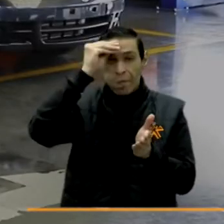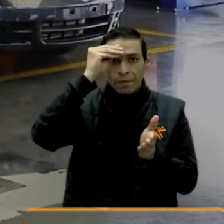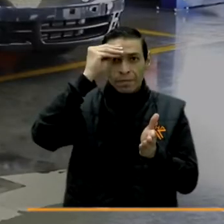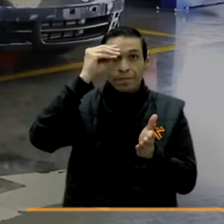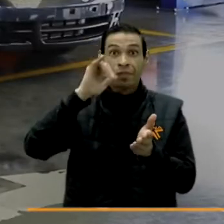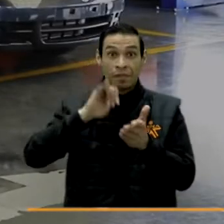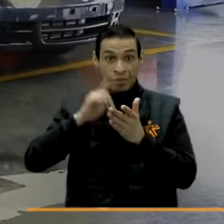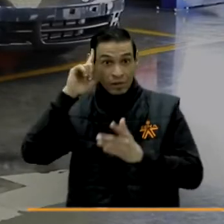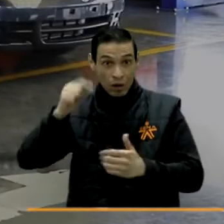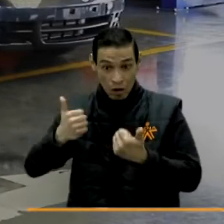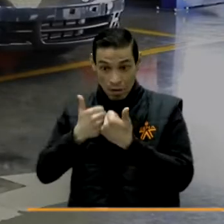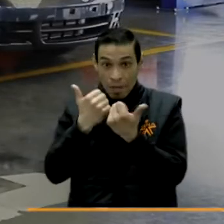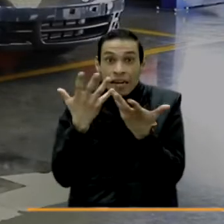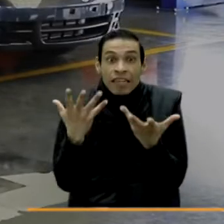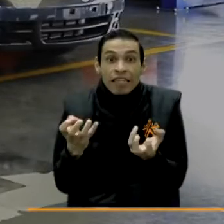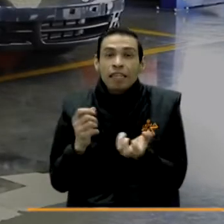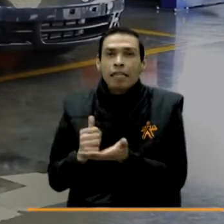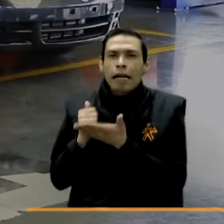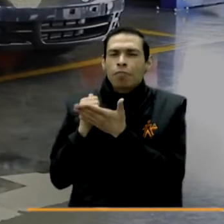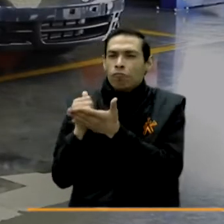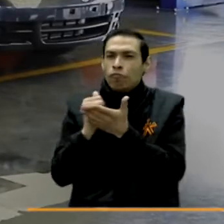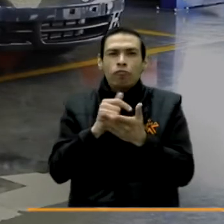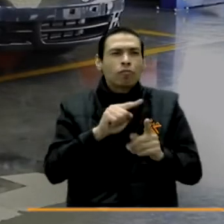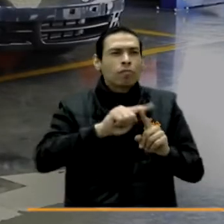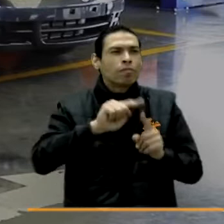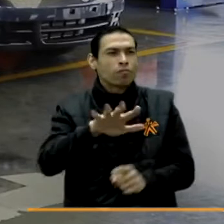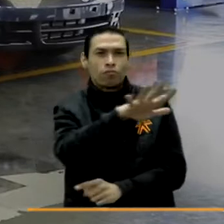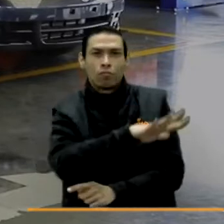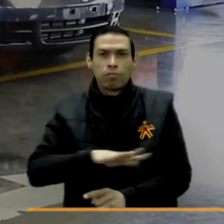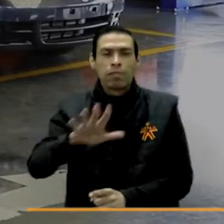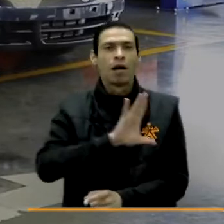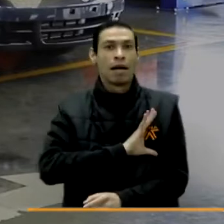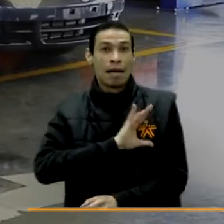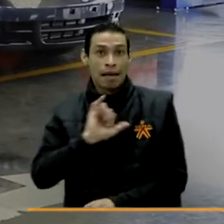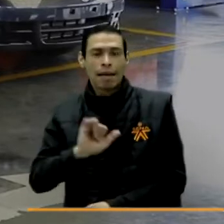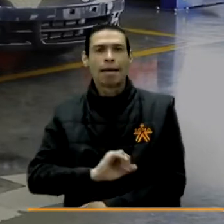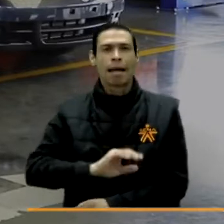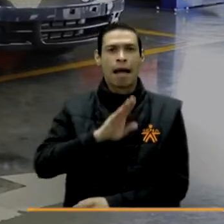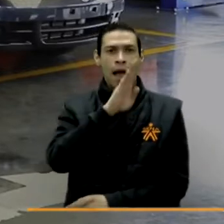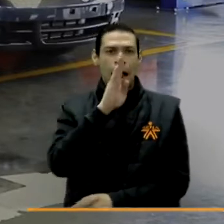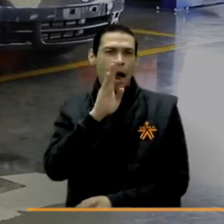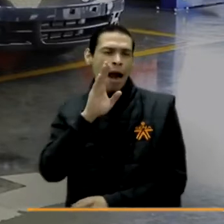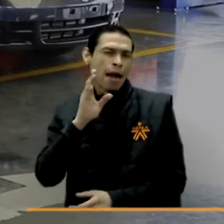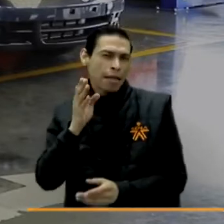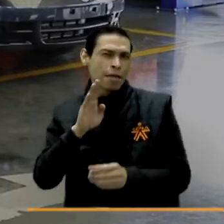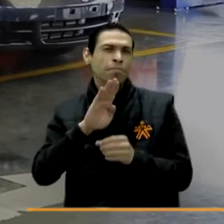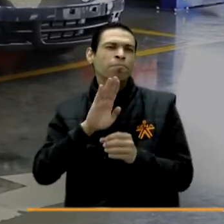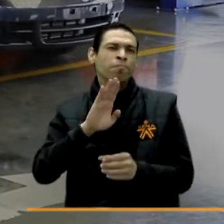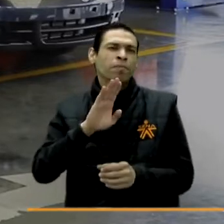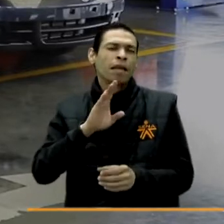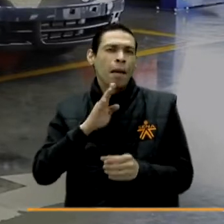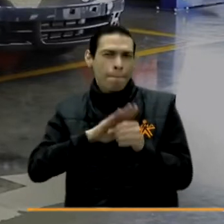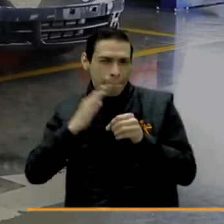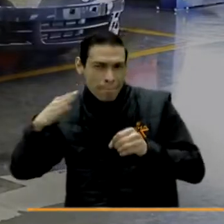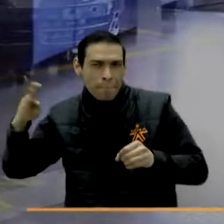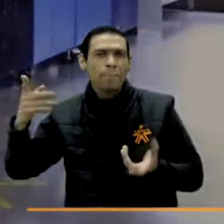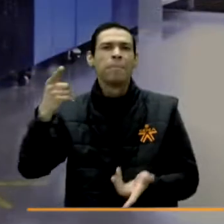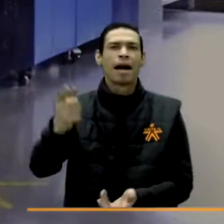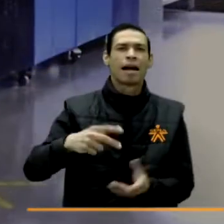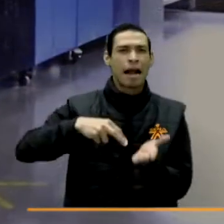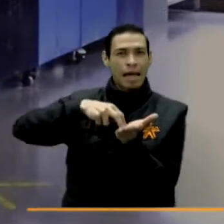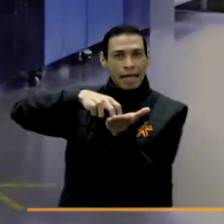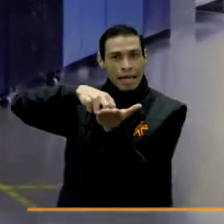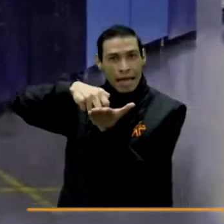quiere extender los beneficios hacia otras regionales, que son Cali, Barranquilla, Girón-Santander y